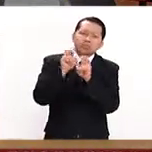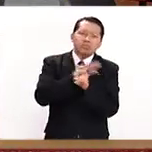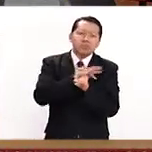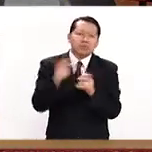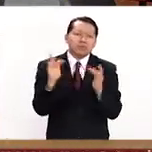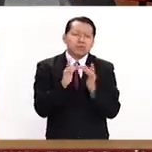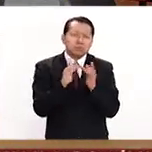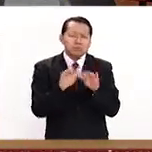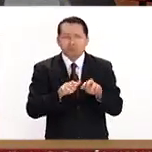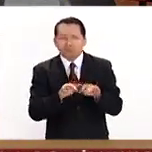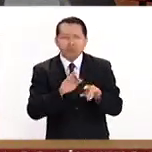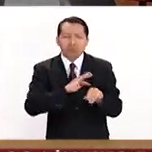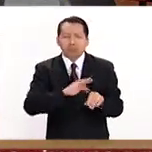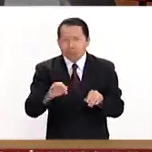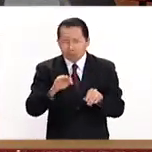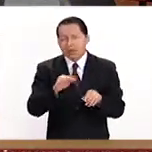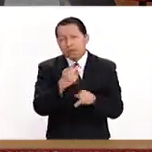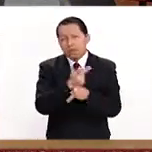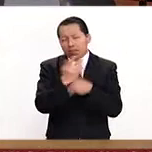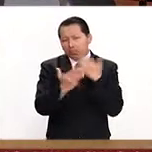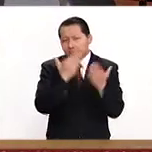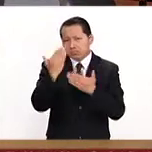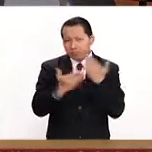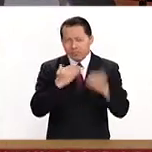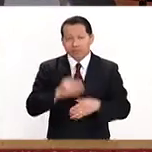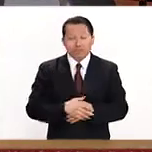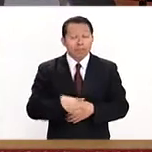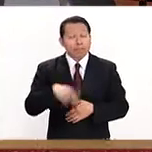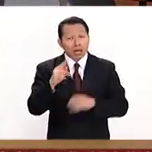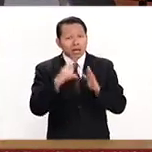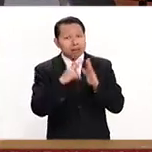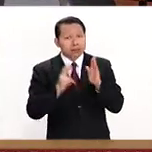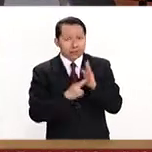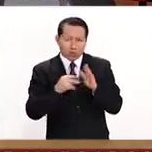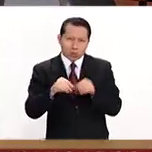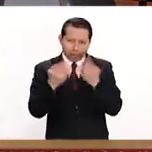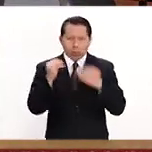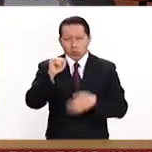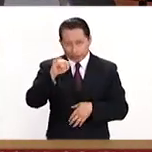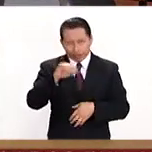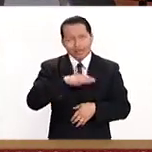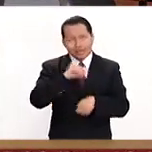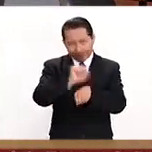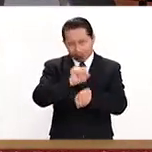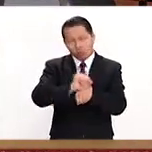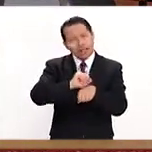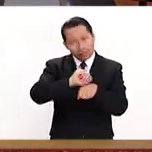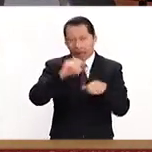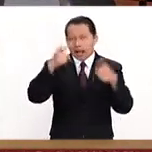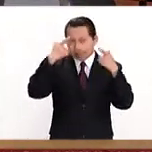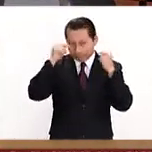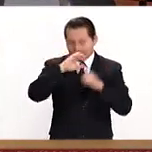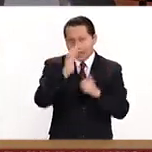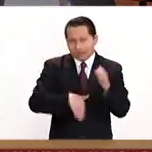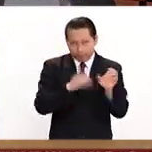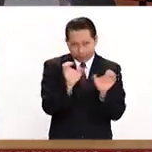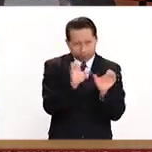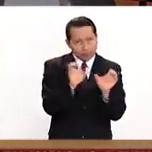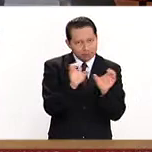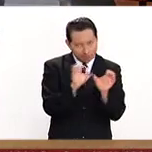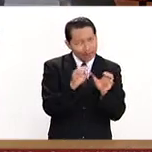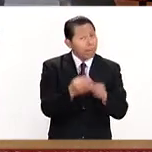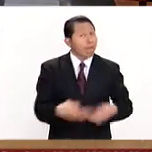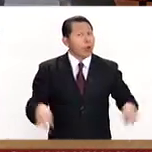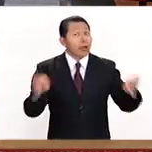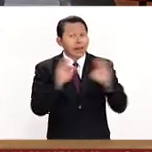¿no? Dentro de los requisitos que tenemos, pues, bueno, tienen que haber concluido la secundaria. Esto es muy importante porque luego